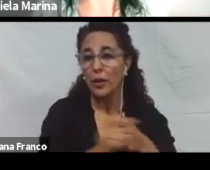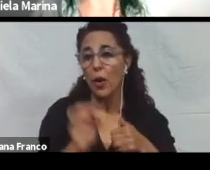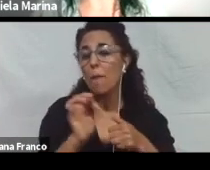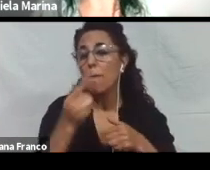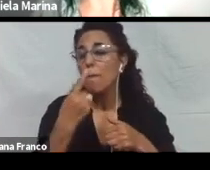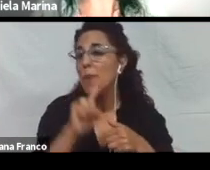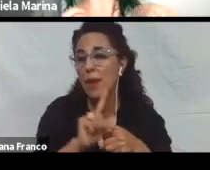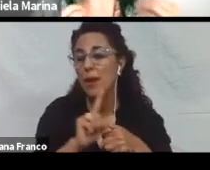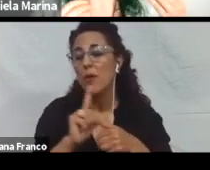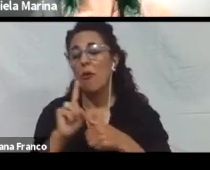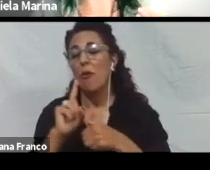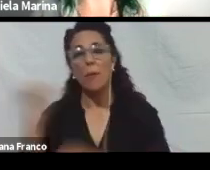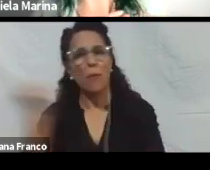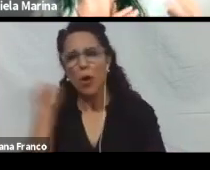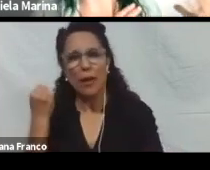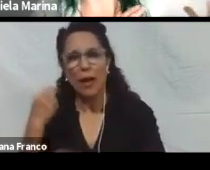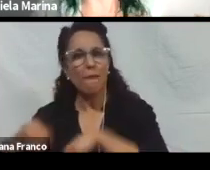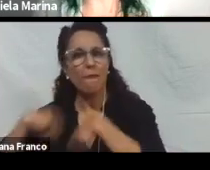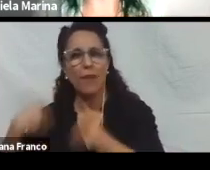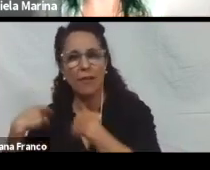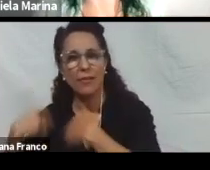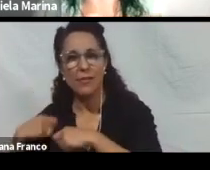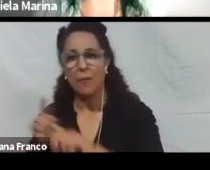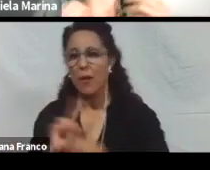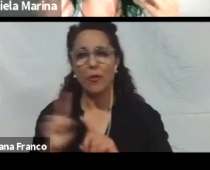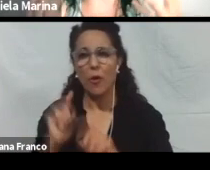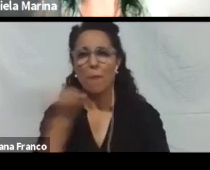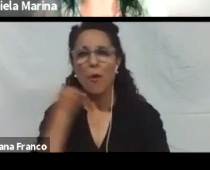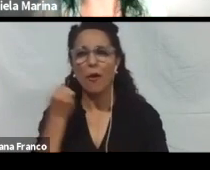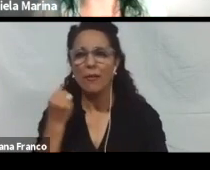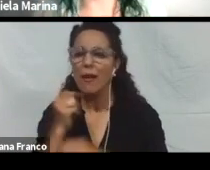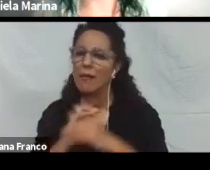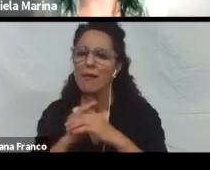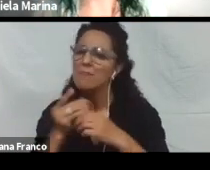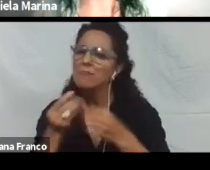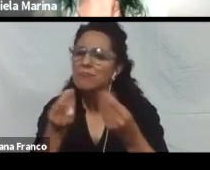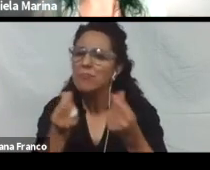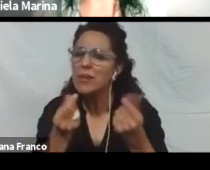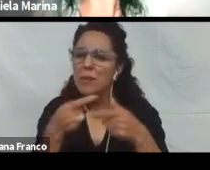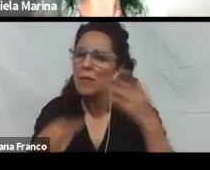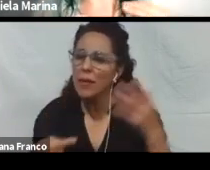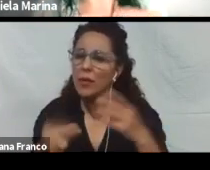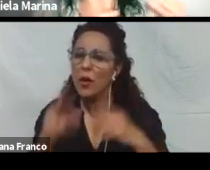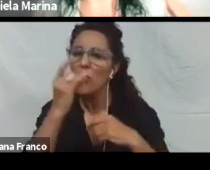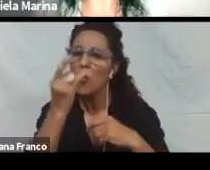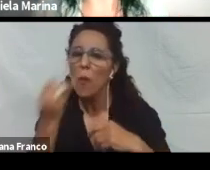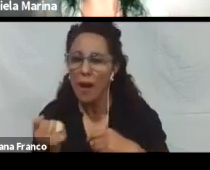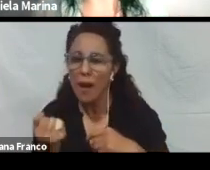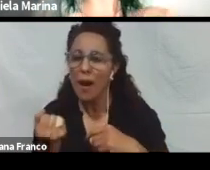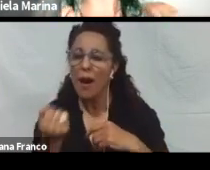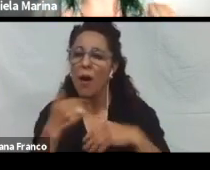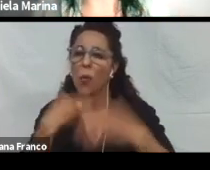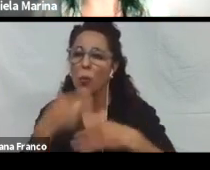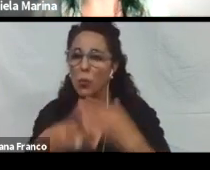Es decir, no debemos considerar el uso de la tecnología como la implementación del DUA, ya que el uso de la tecnología